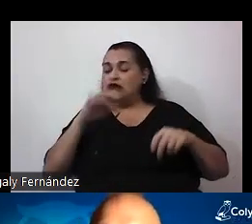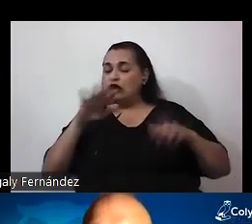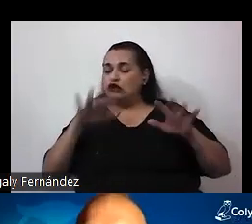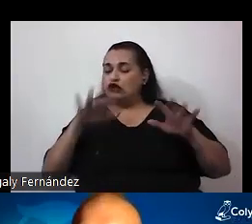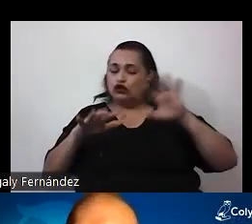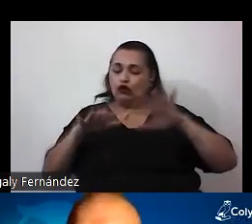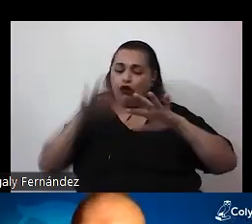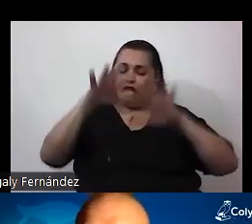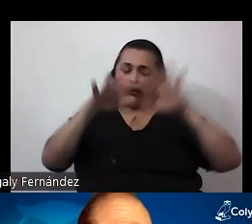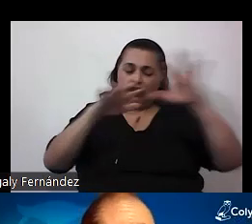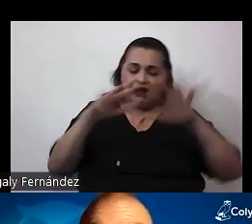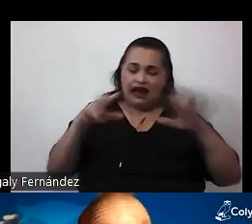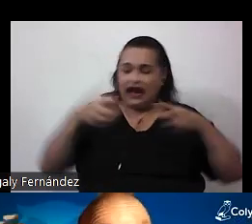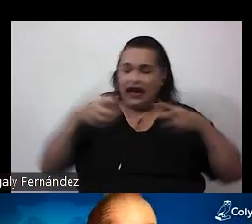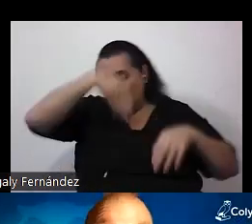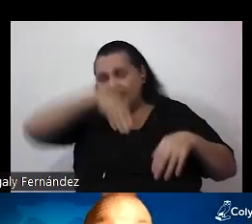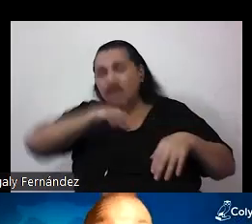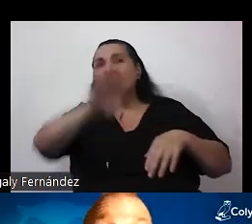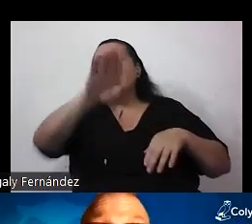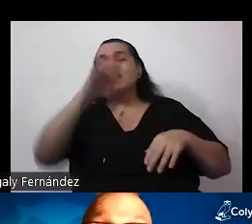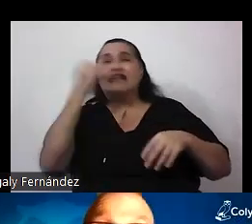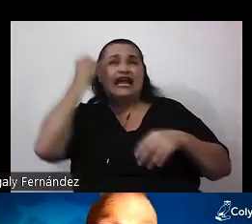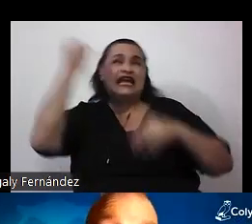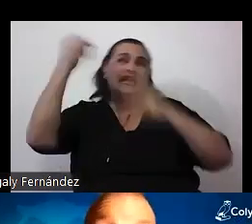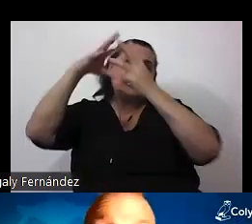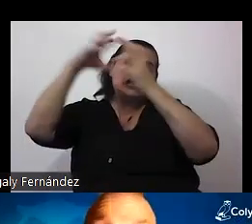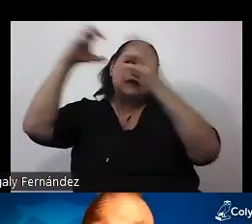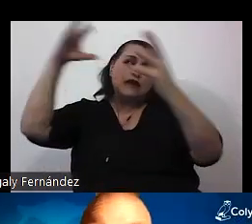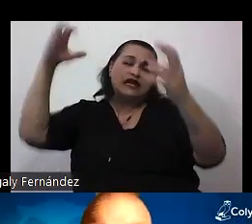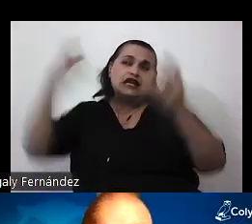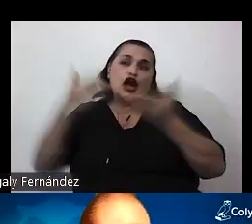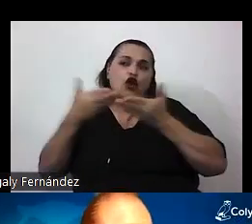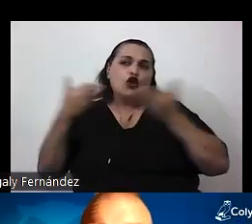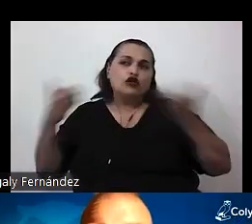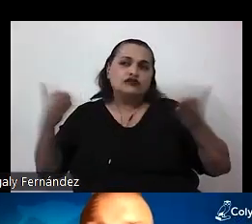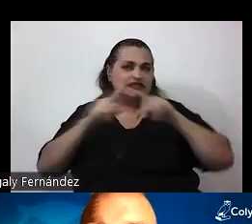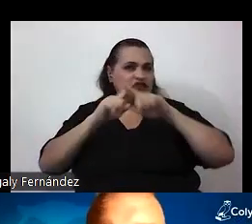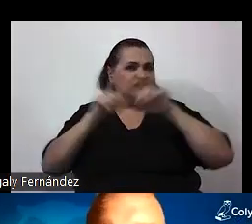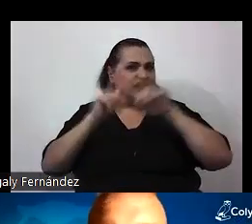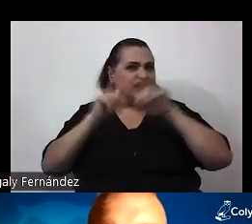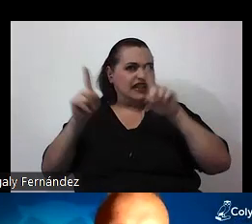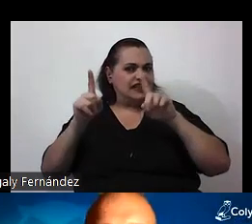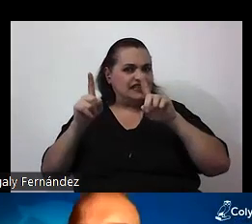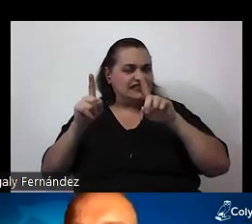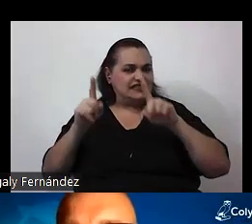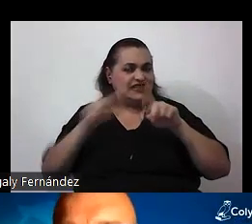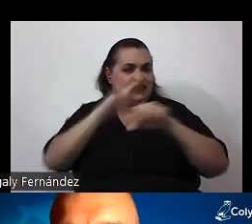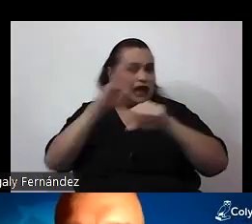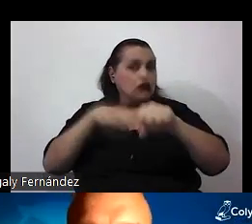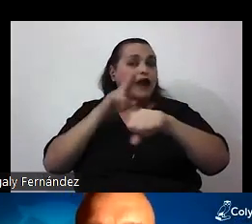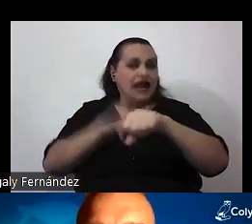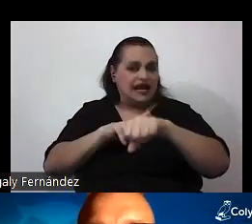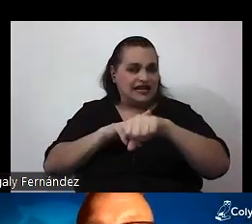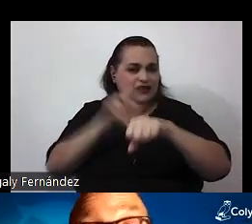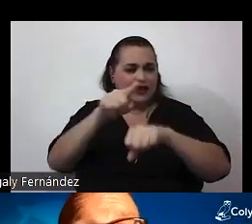distintas partes y se imaginan entonces cosas muy distintas acerca de la naturaleza del objeto que están palpando. Es una conocida alegoría